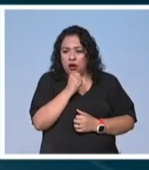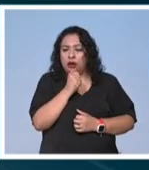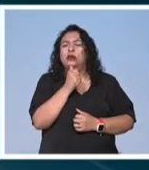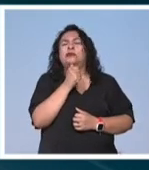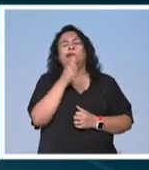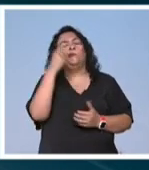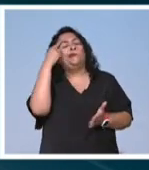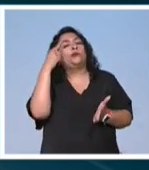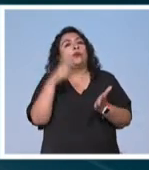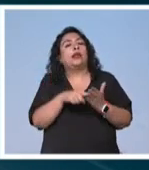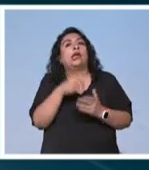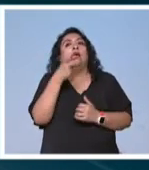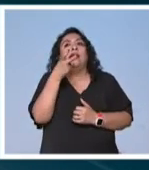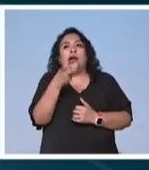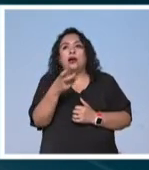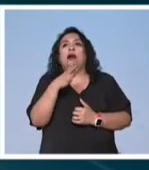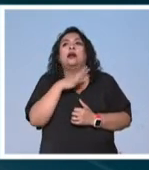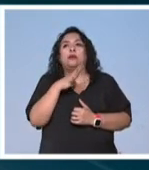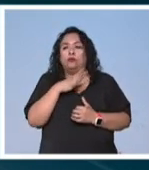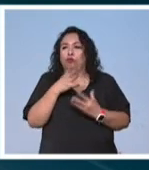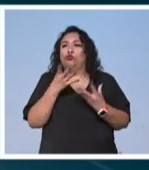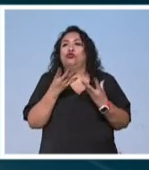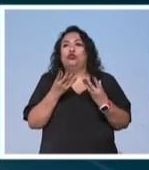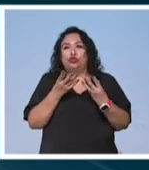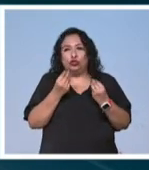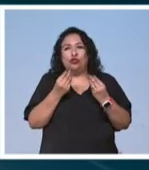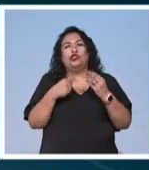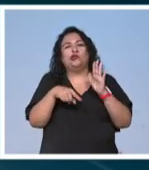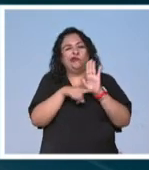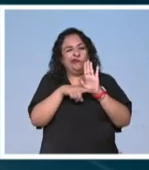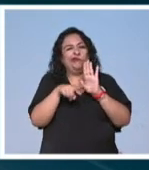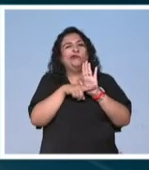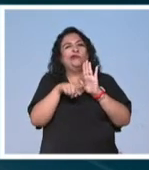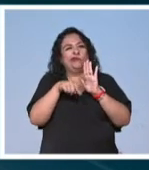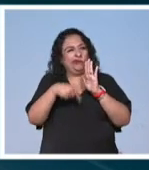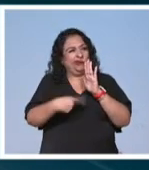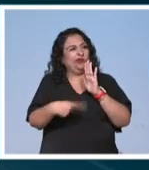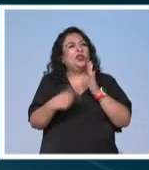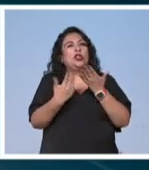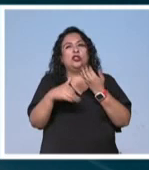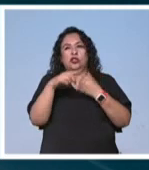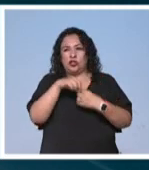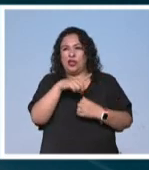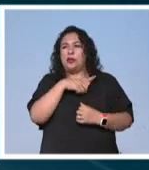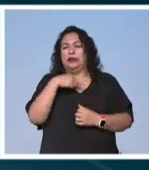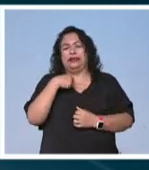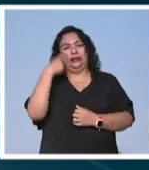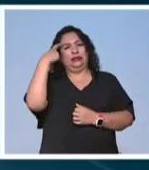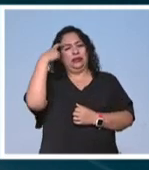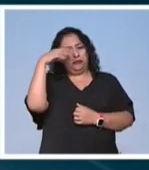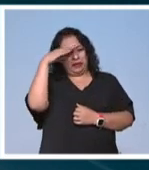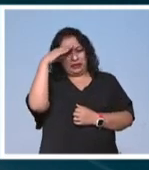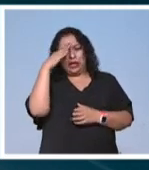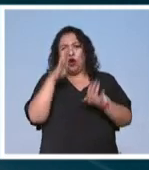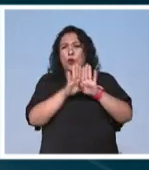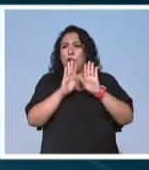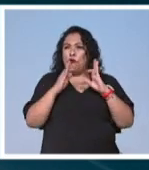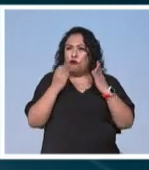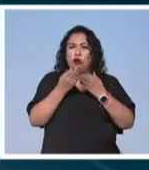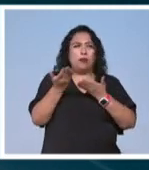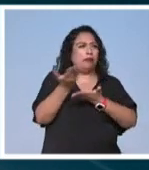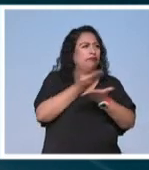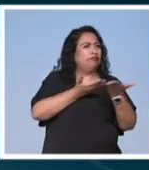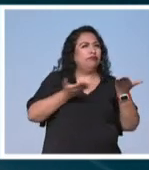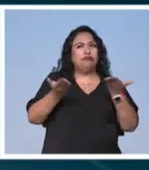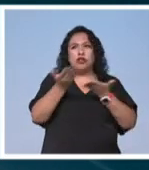creo que eso ha traído muchos perjuicios a nuestra sociedad. Creo que vale la pena cuestionarnos la forma en la que nos